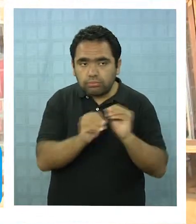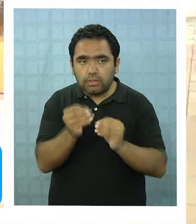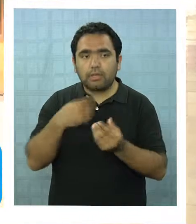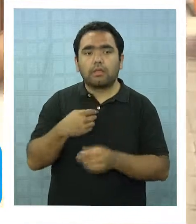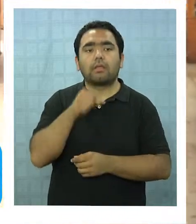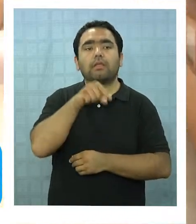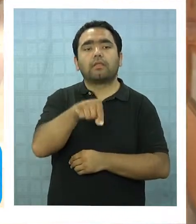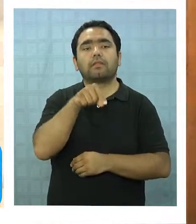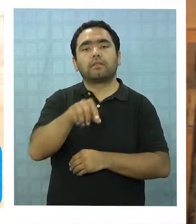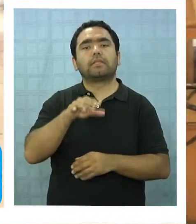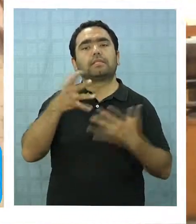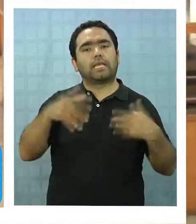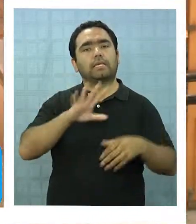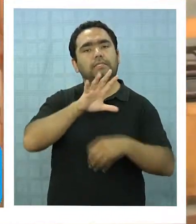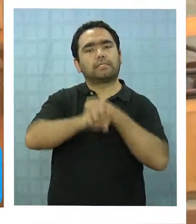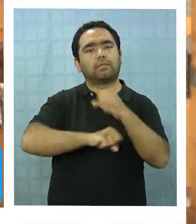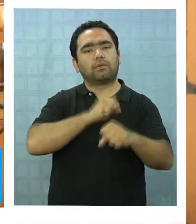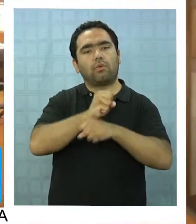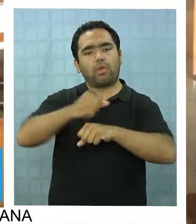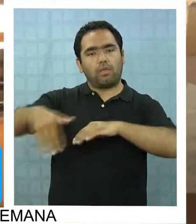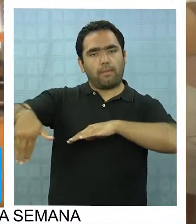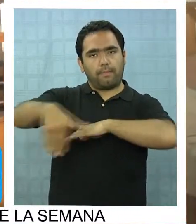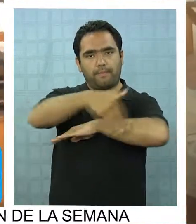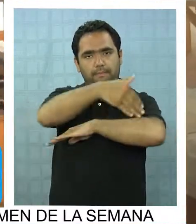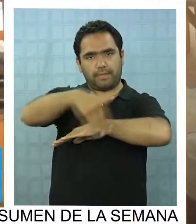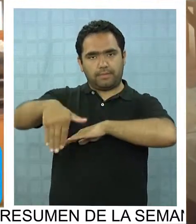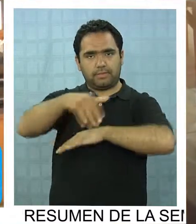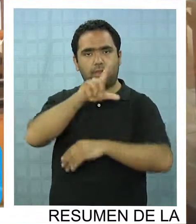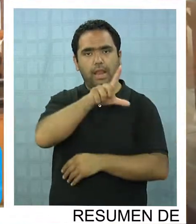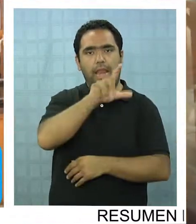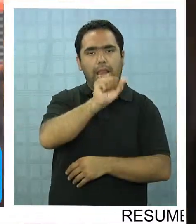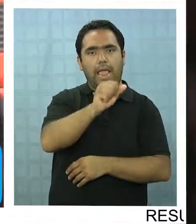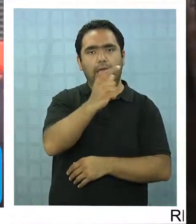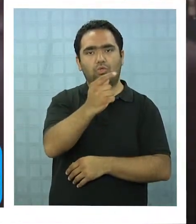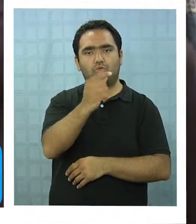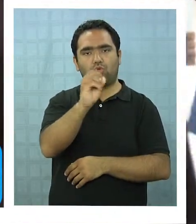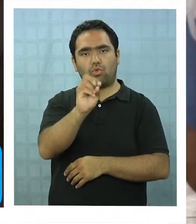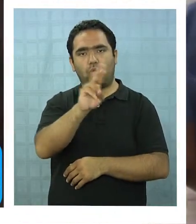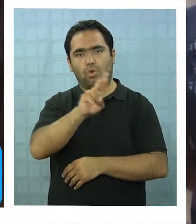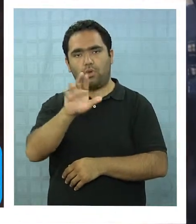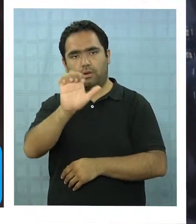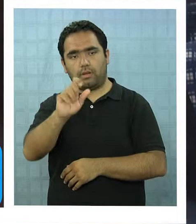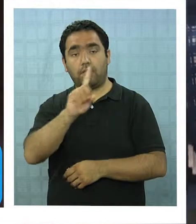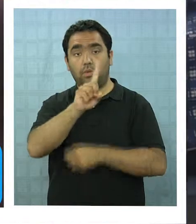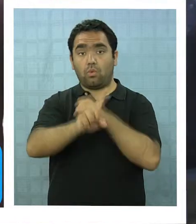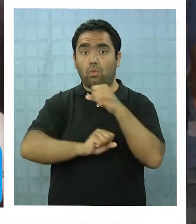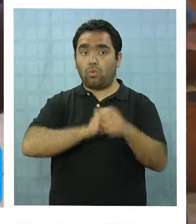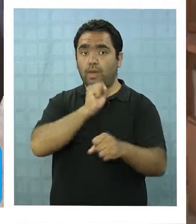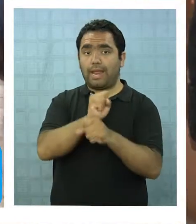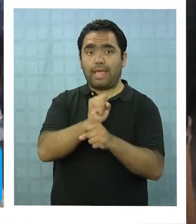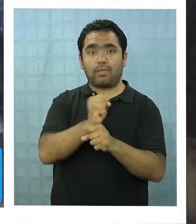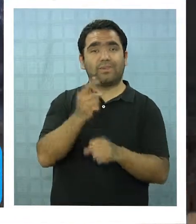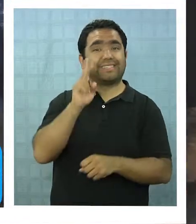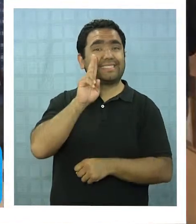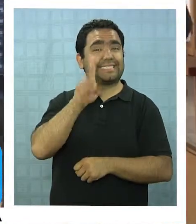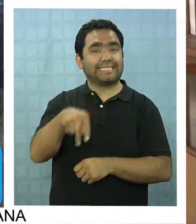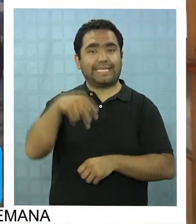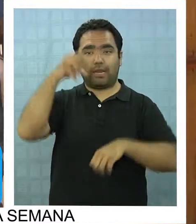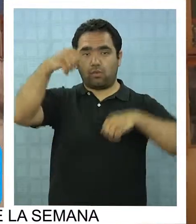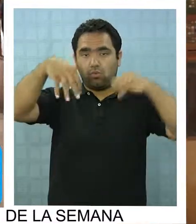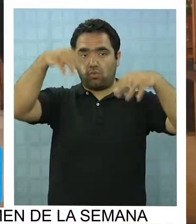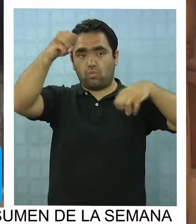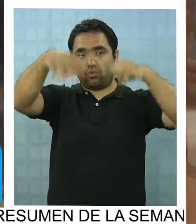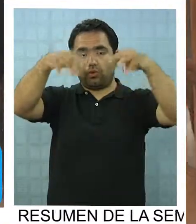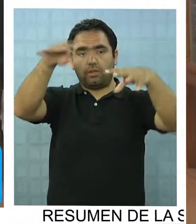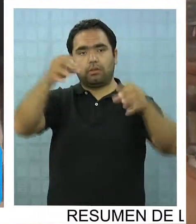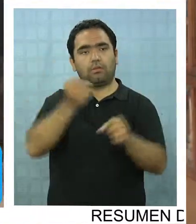ubicados desde hace cinco años en el paseo de la calle La Torre, y que desde hace un año se encuentran sin servicio eléctrico, lo que